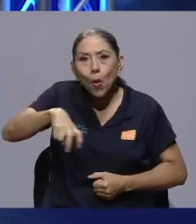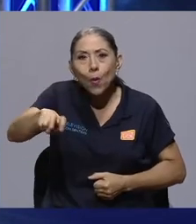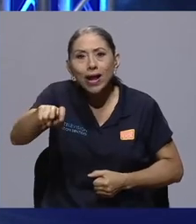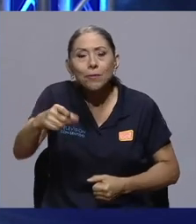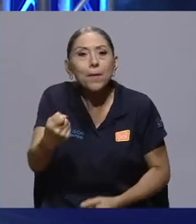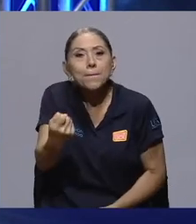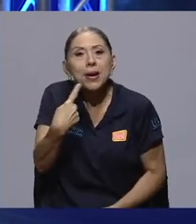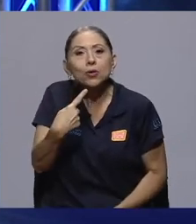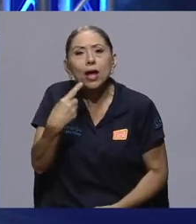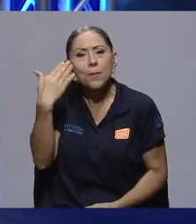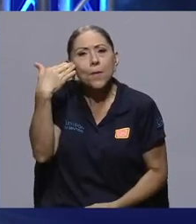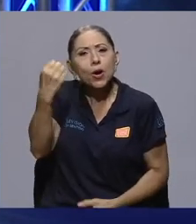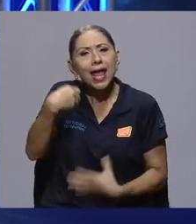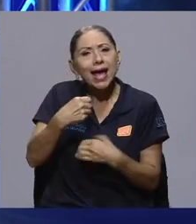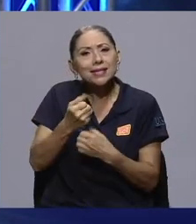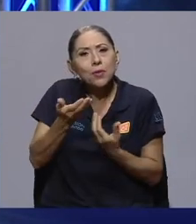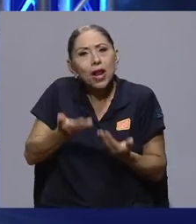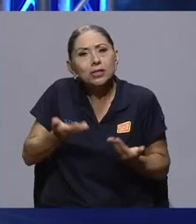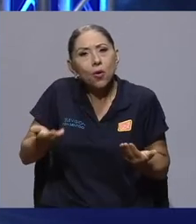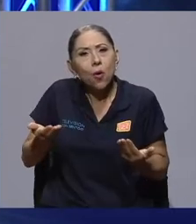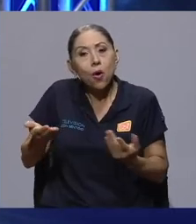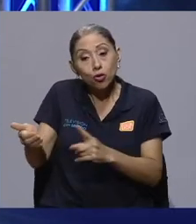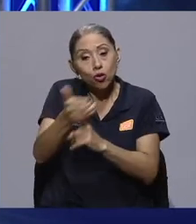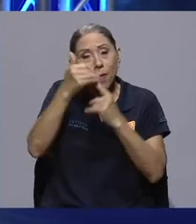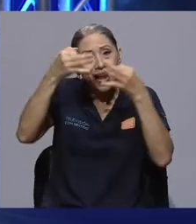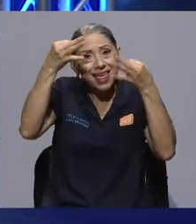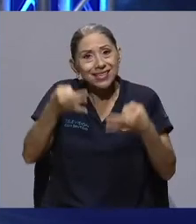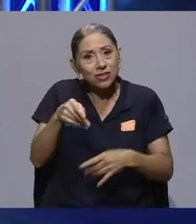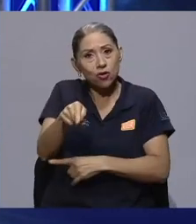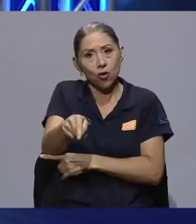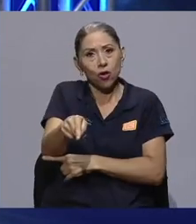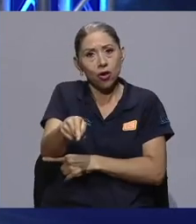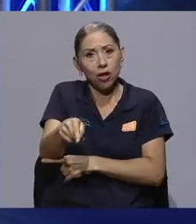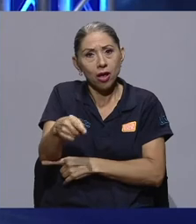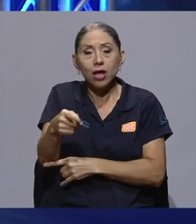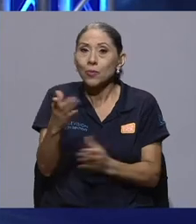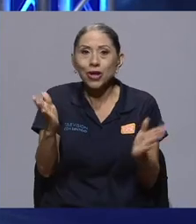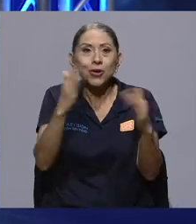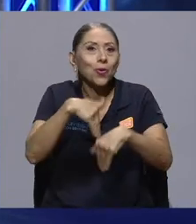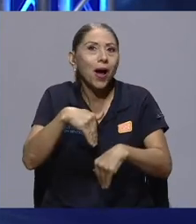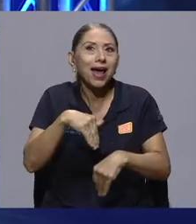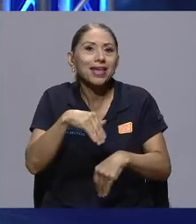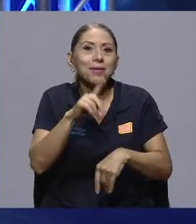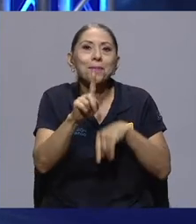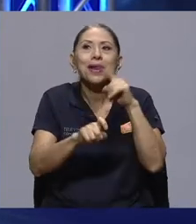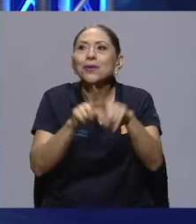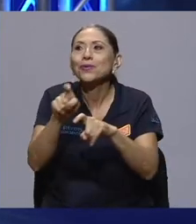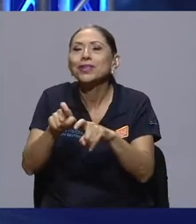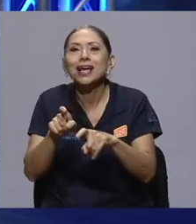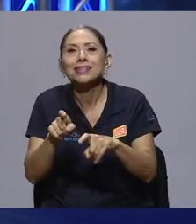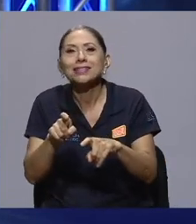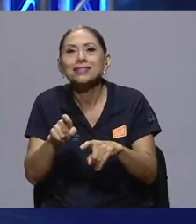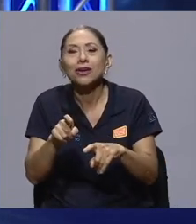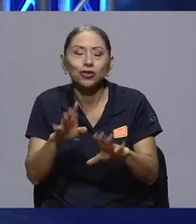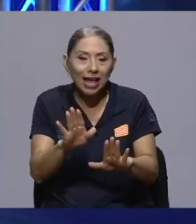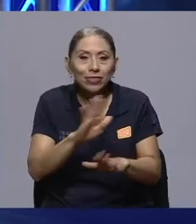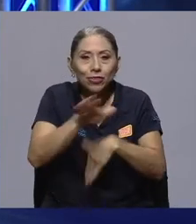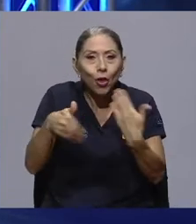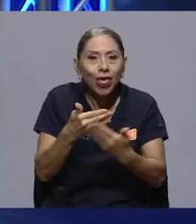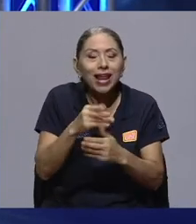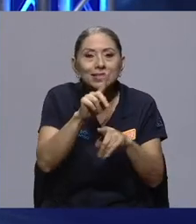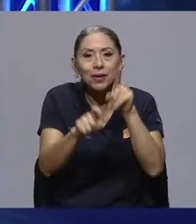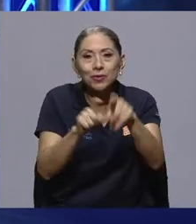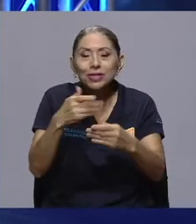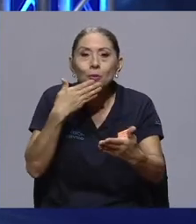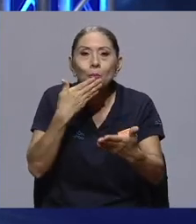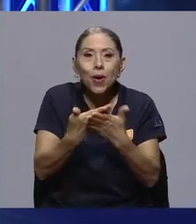las cosas y tomar la decisión en ese momento porque no hay preguntas buenas, todas las preguntas son buenas, no hay respuestas correctas o